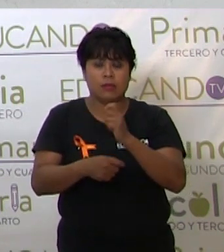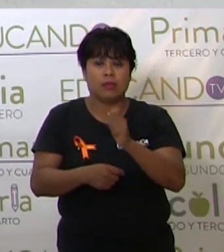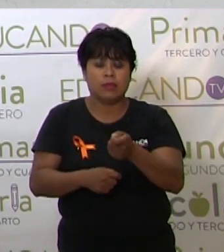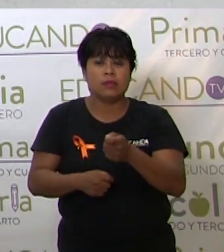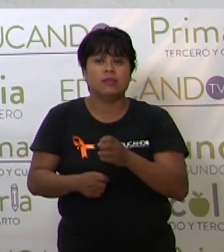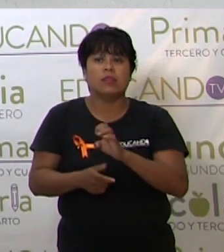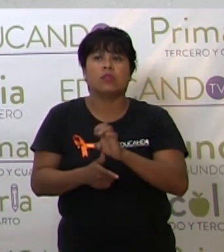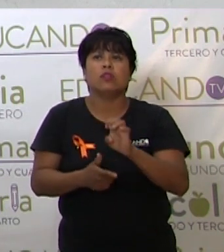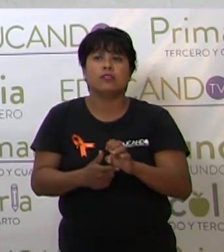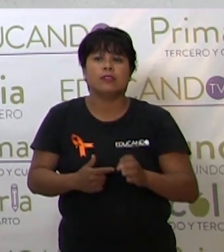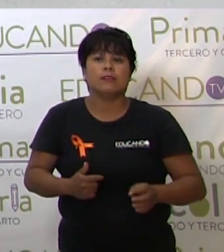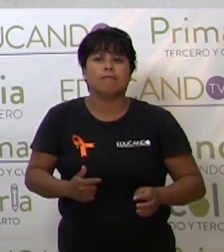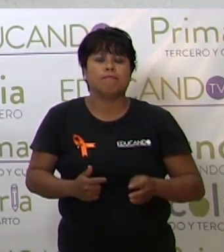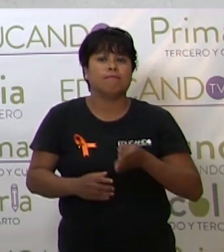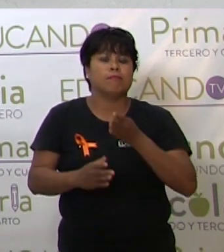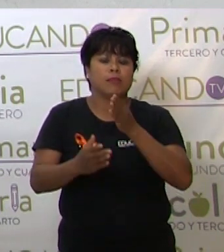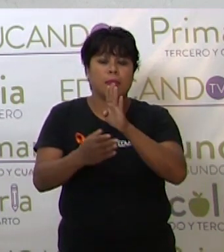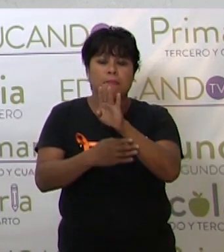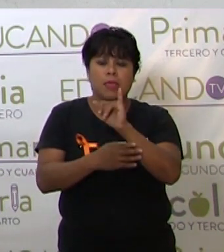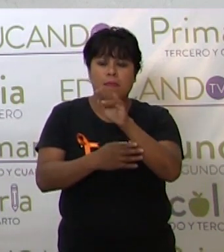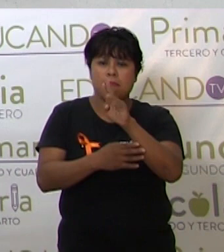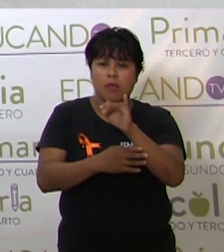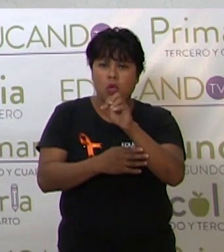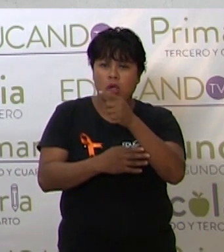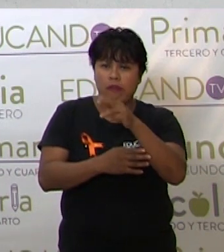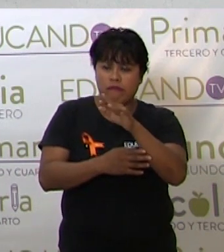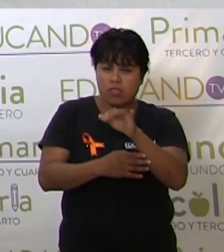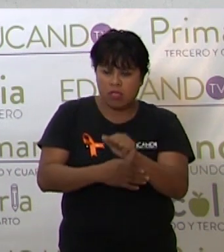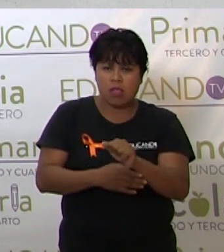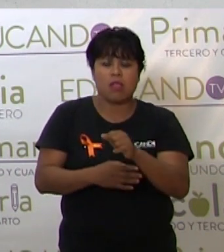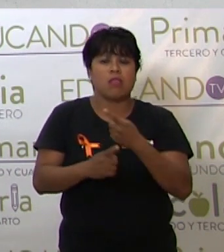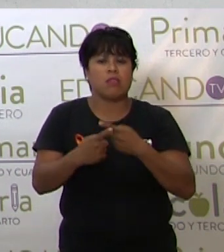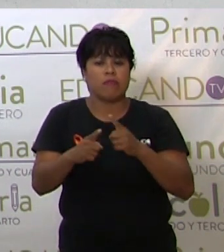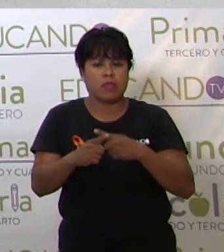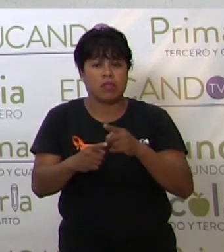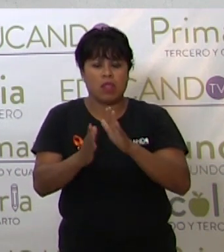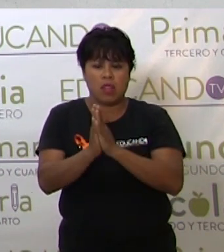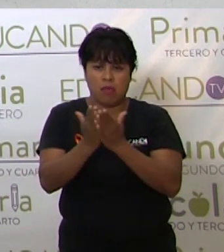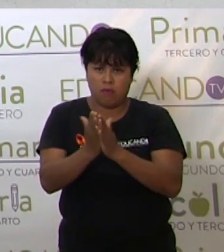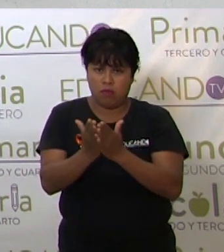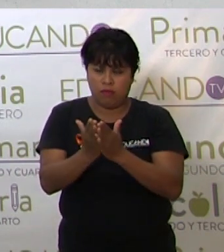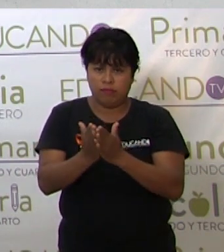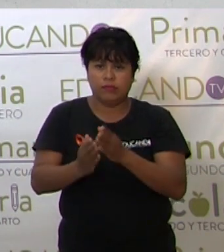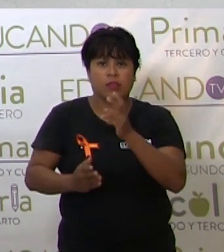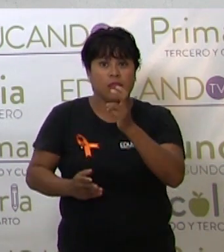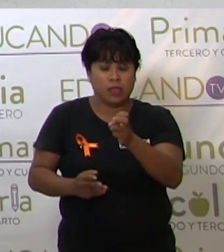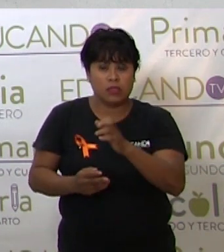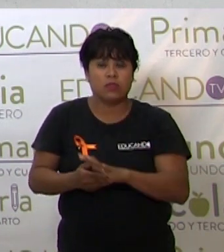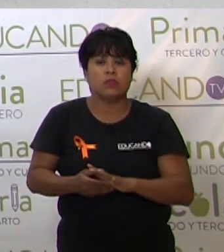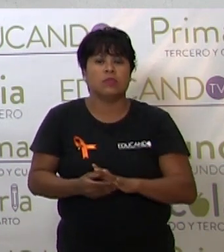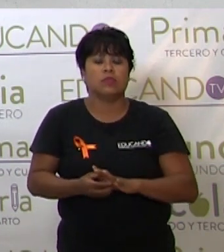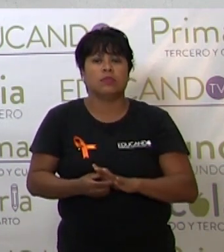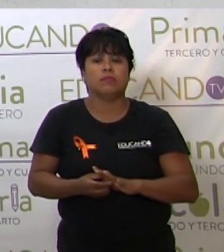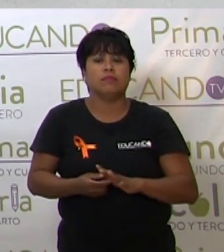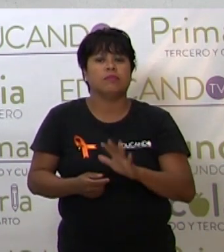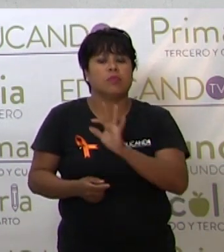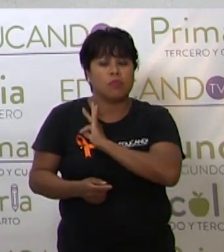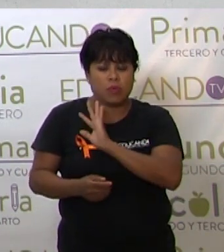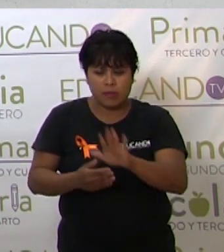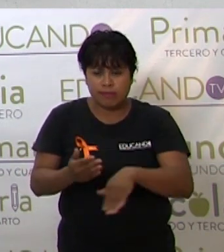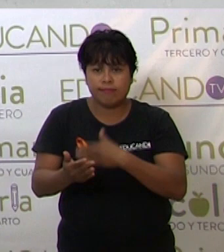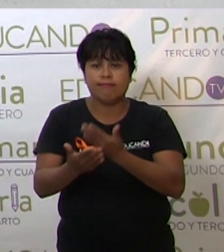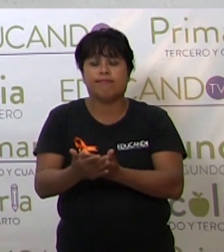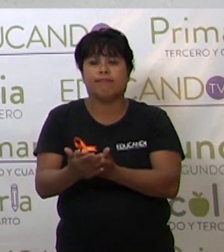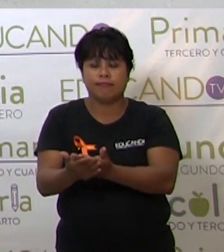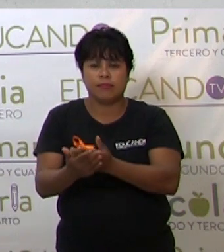entonces las bibliografías y algunos libros de consulta, los cuales aportan